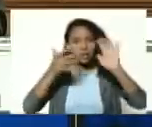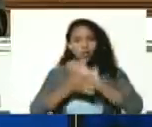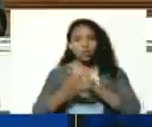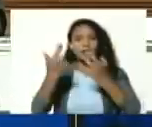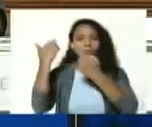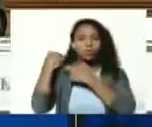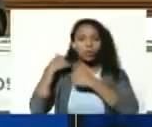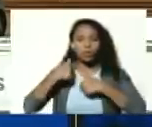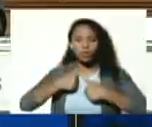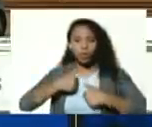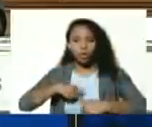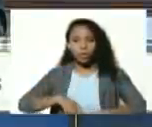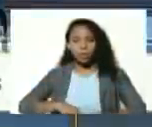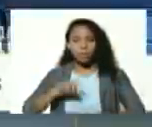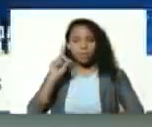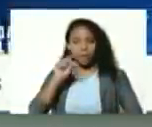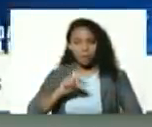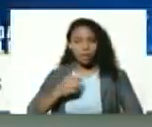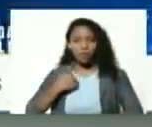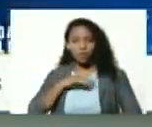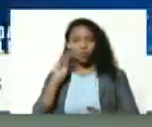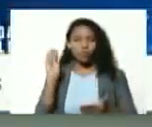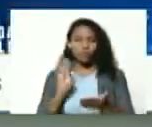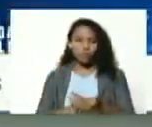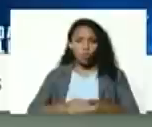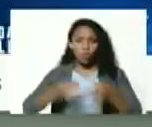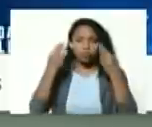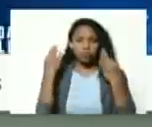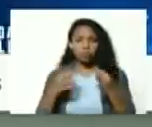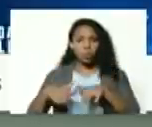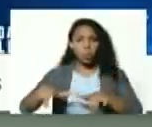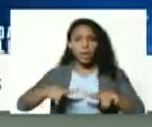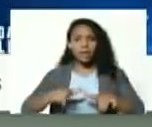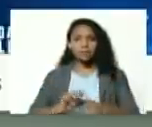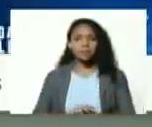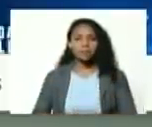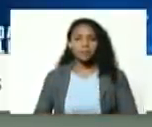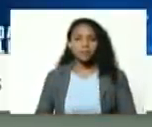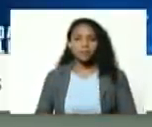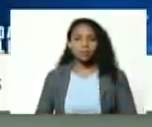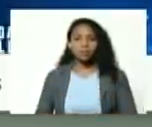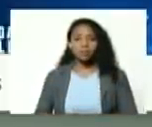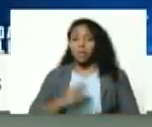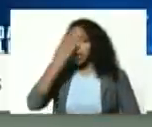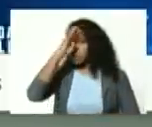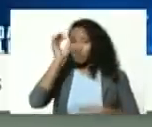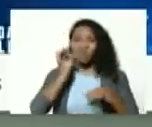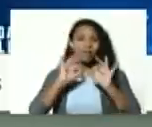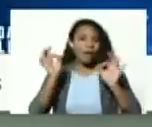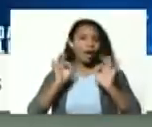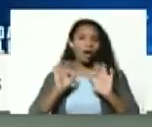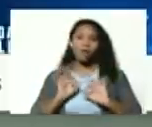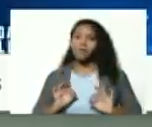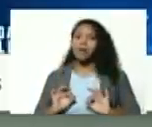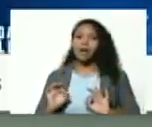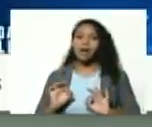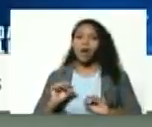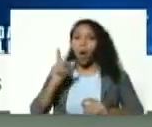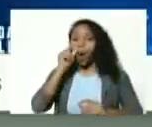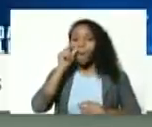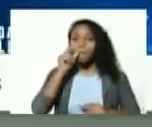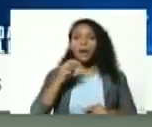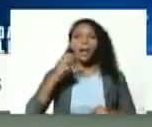hemos puesto todo en su justo lugar y sin lugar a duda Manuel Piar